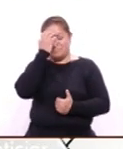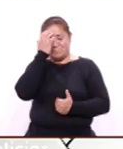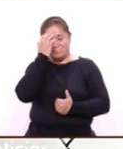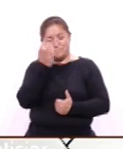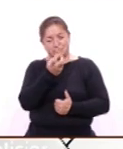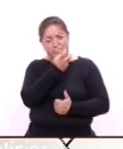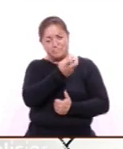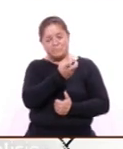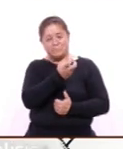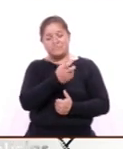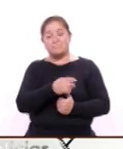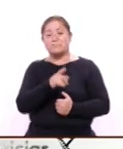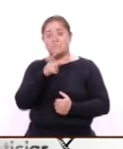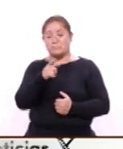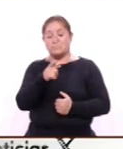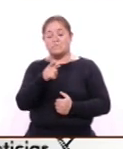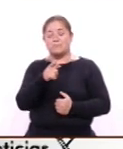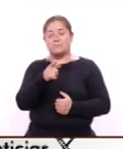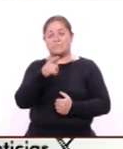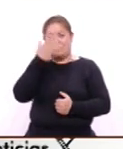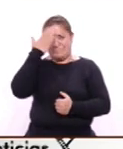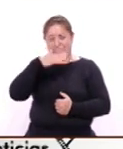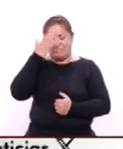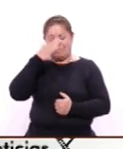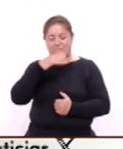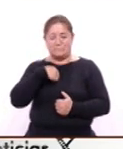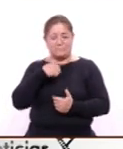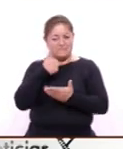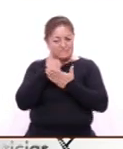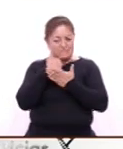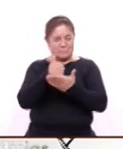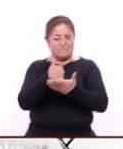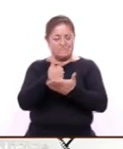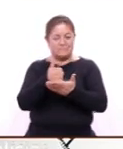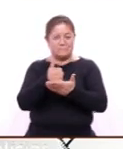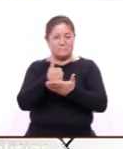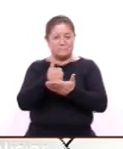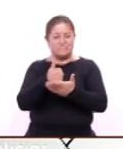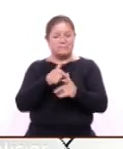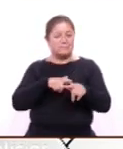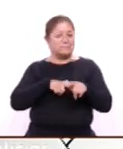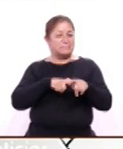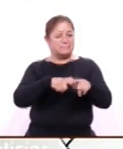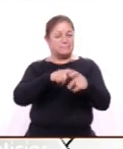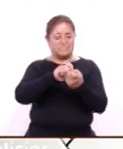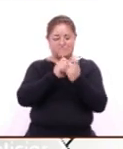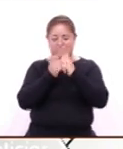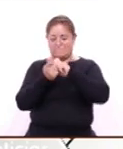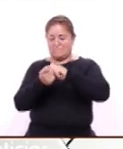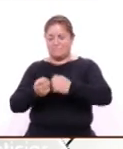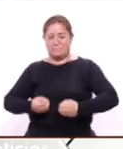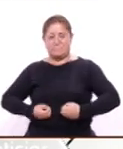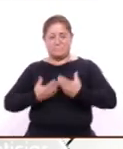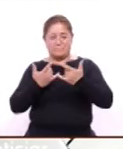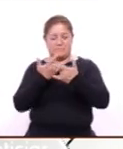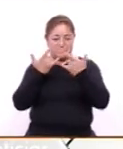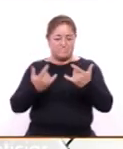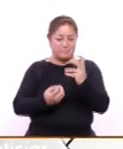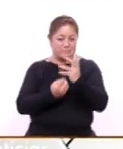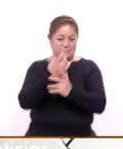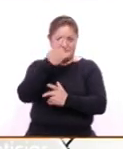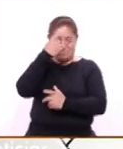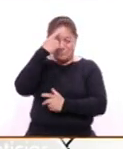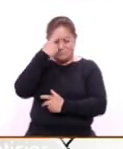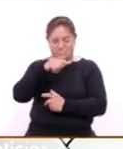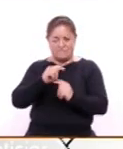sepan que estamos ahí para ustedes para tomarles de la mano y para poder seguir transformando vidas y haciendo una nueva historia por Tlaxcala